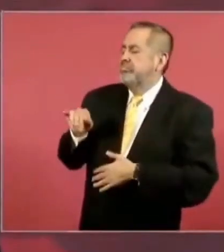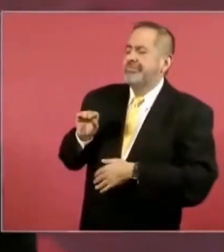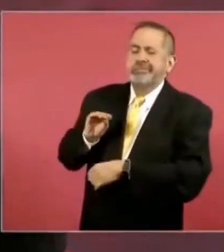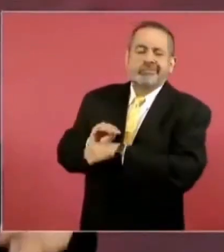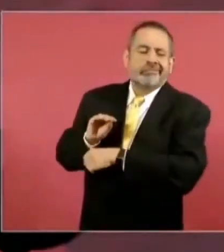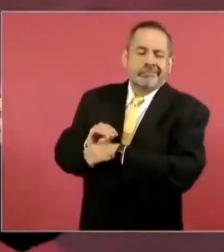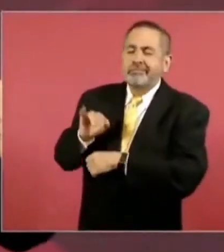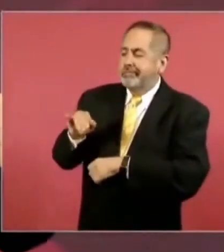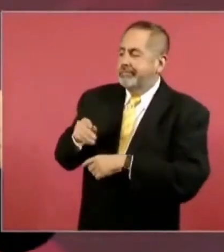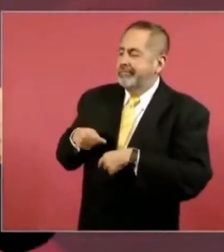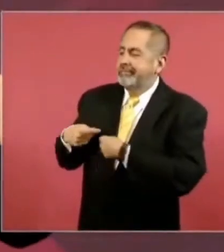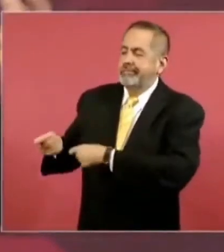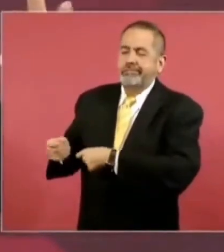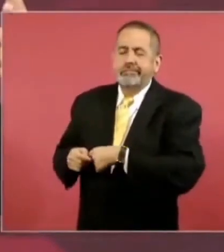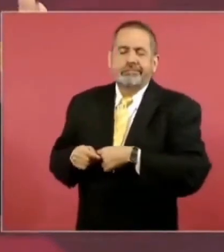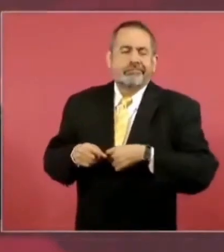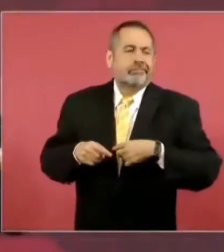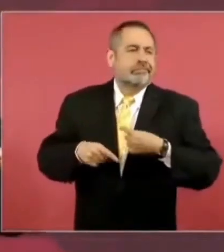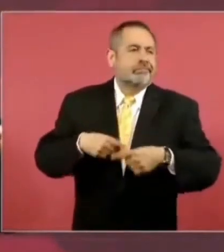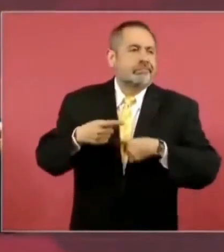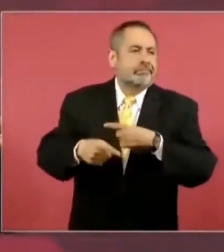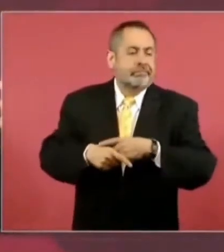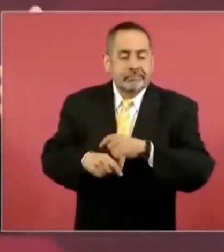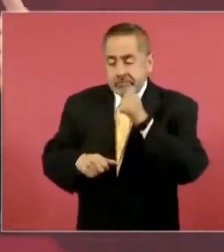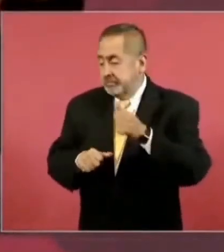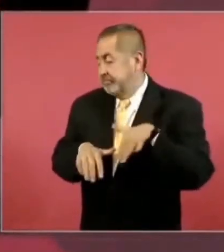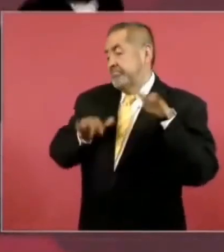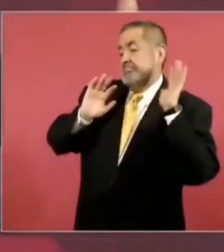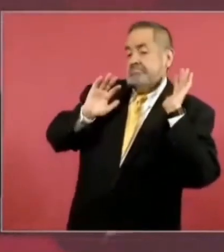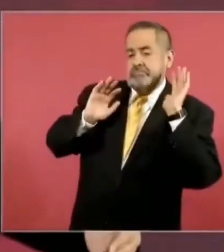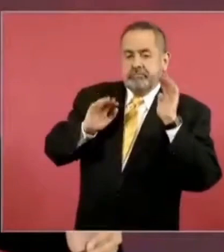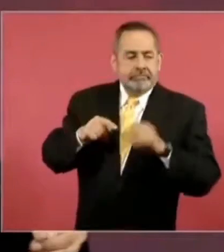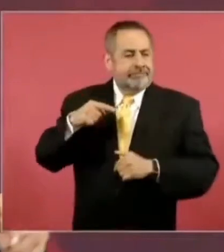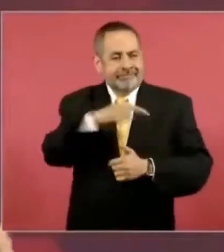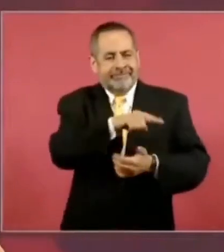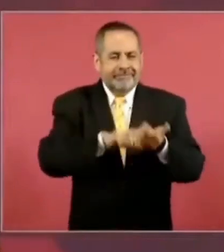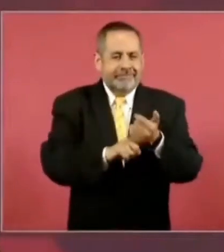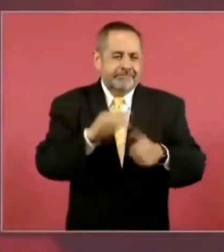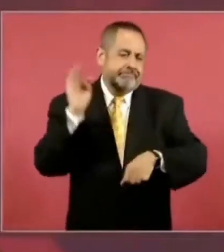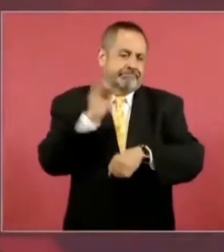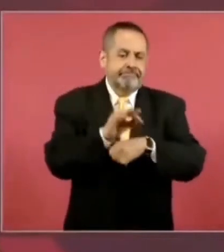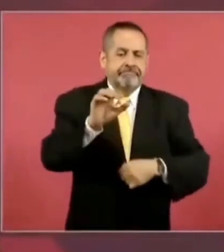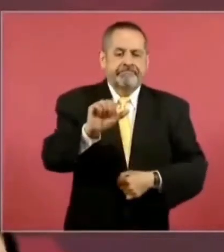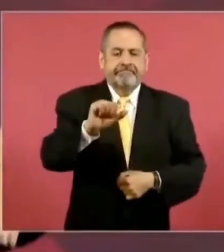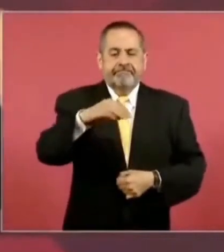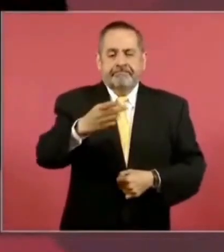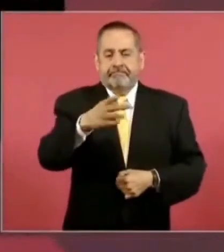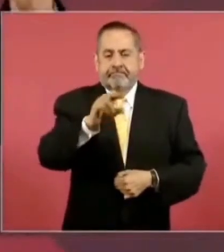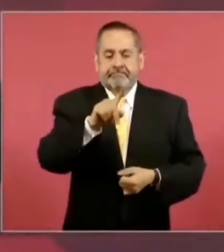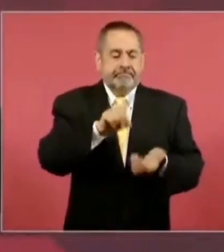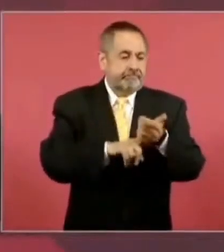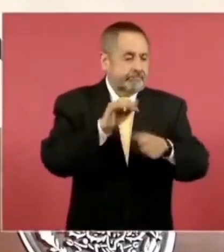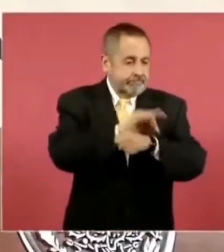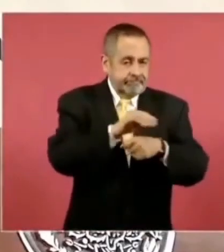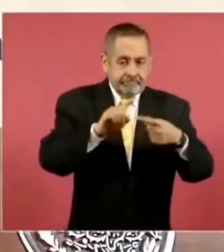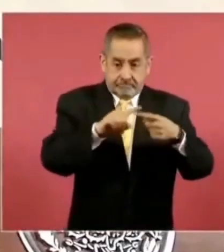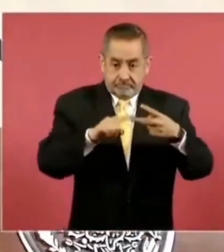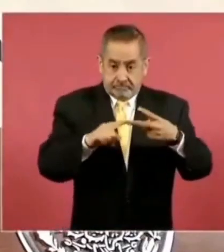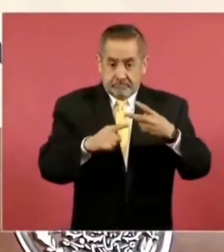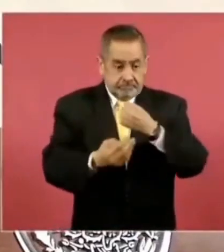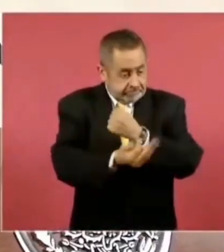El caso es que a los dos o tres días un amparo y luego otro amparo,